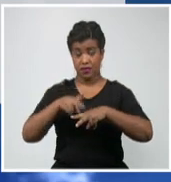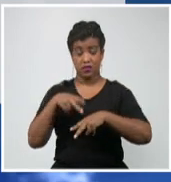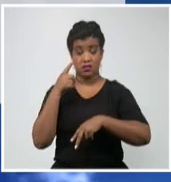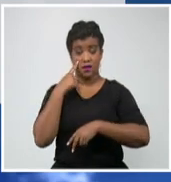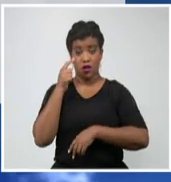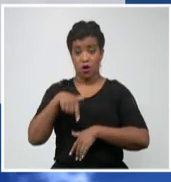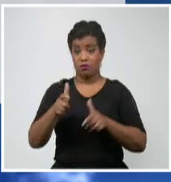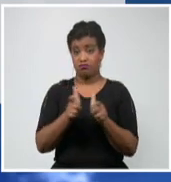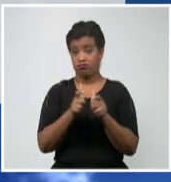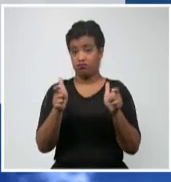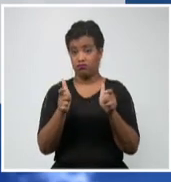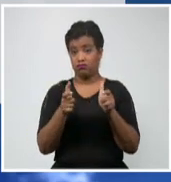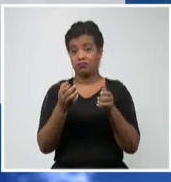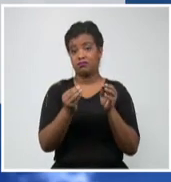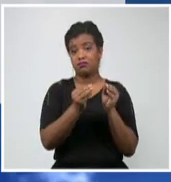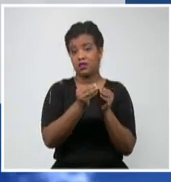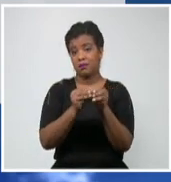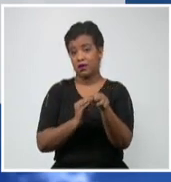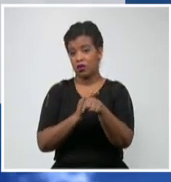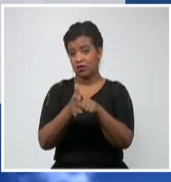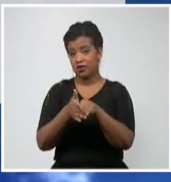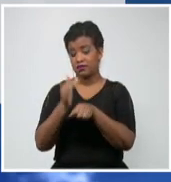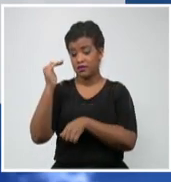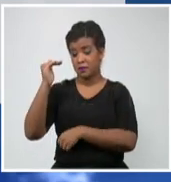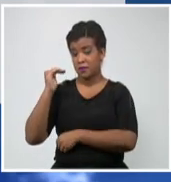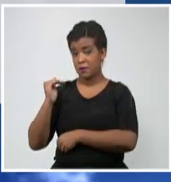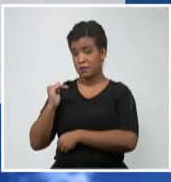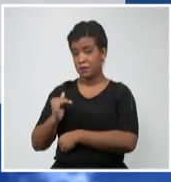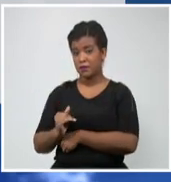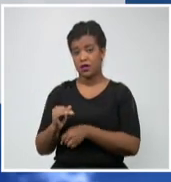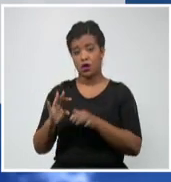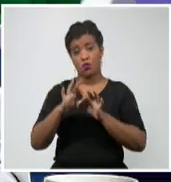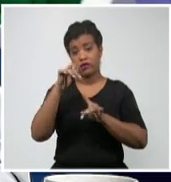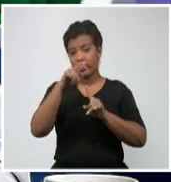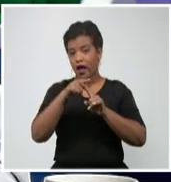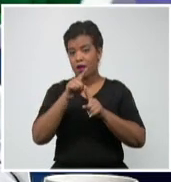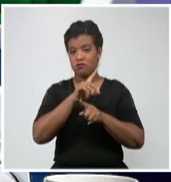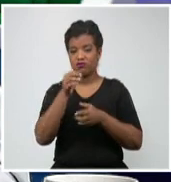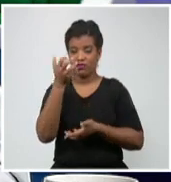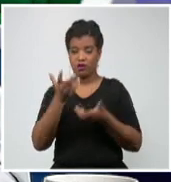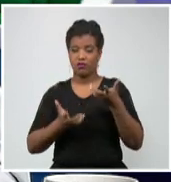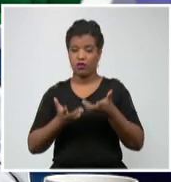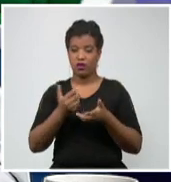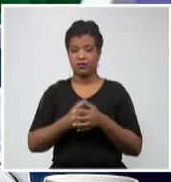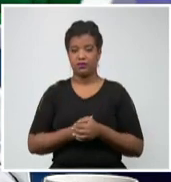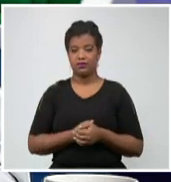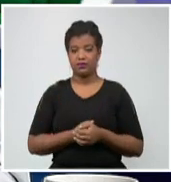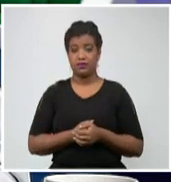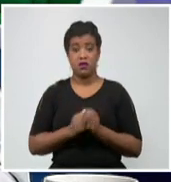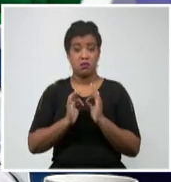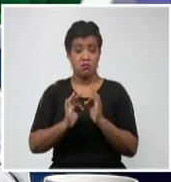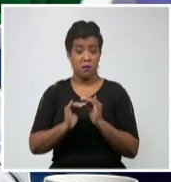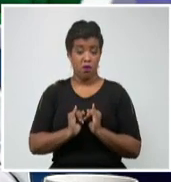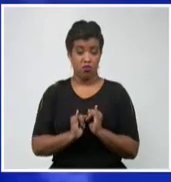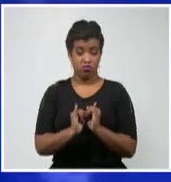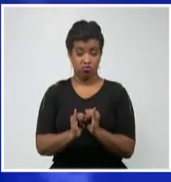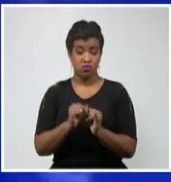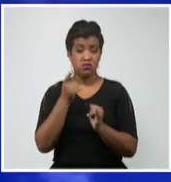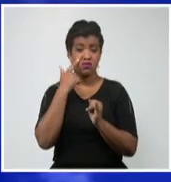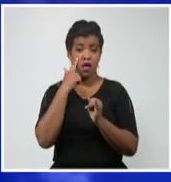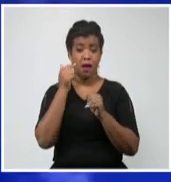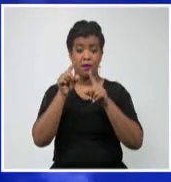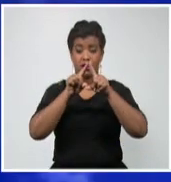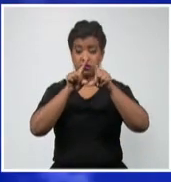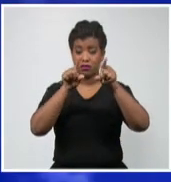mayor número de contagios, seguida por Guantánamo y Cienfuegos. En su conferencia, la especialista reflejó la dispersión del virus